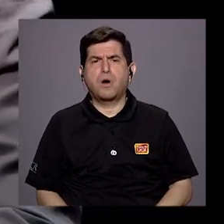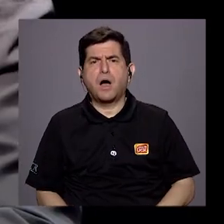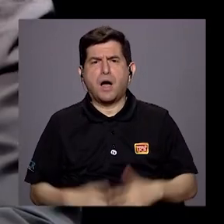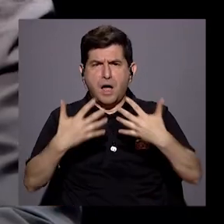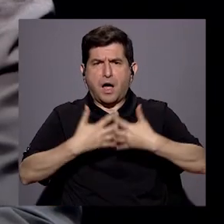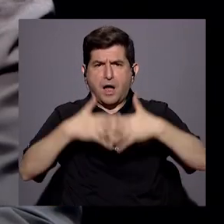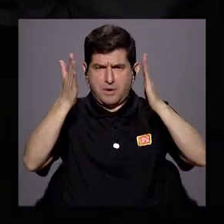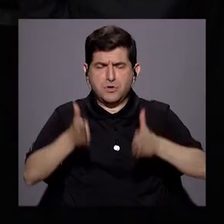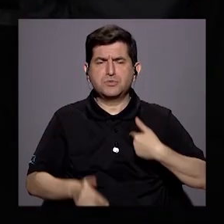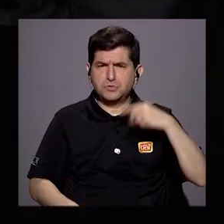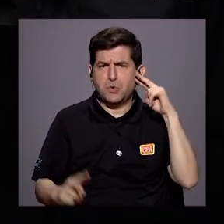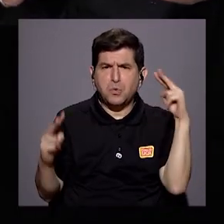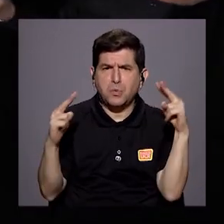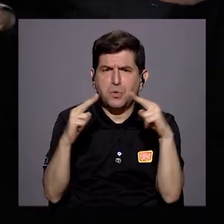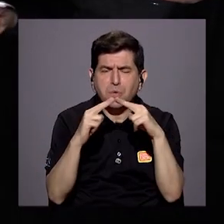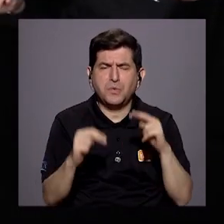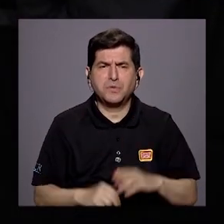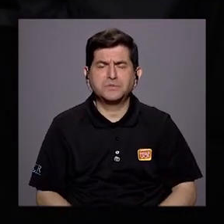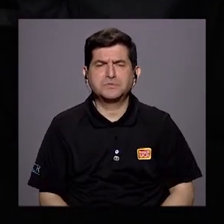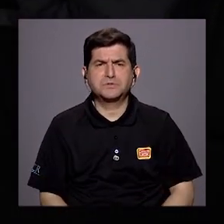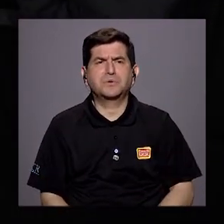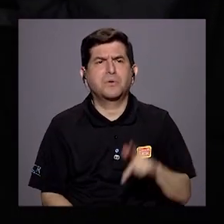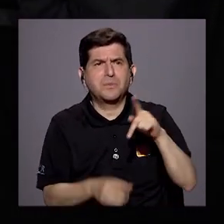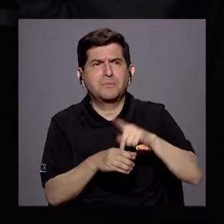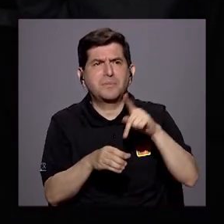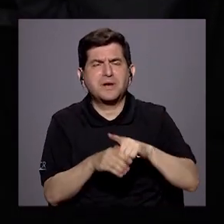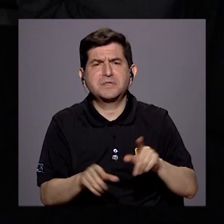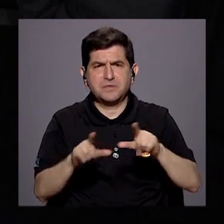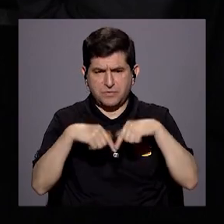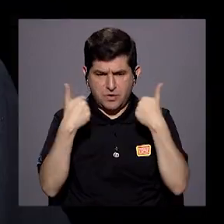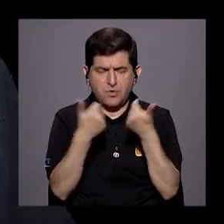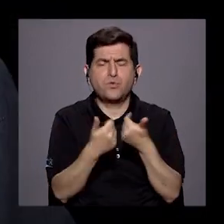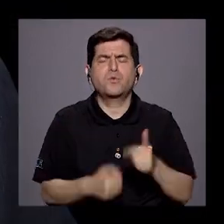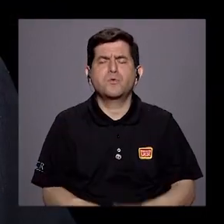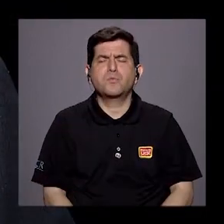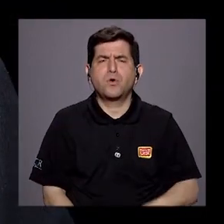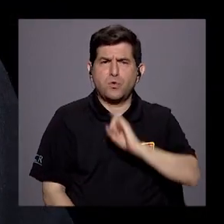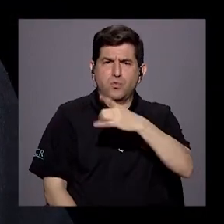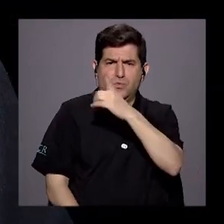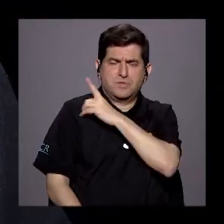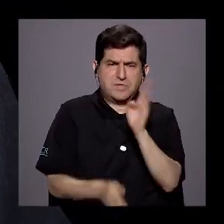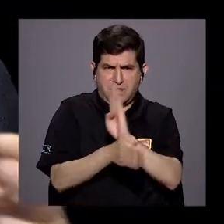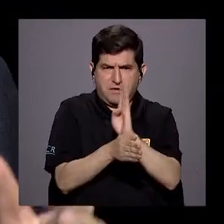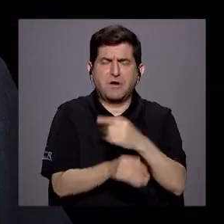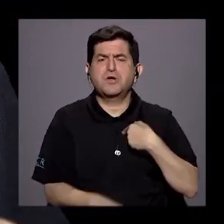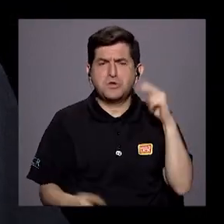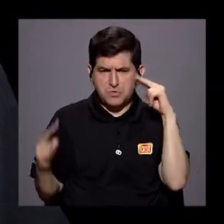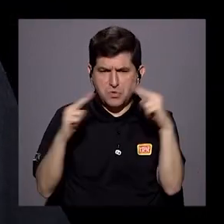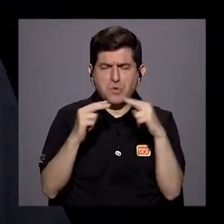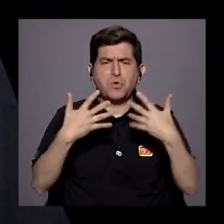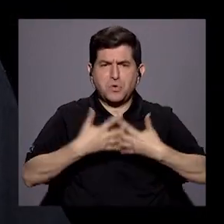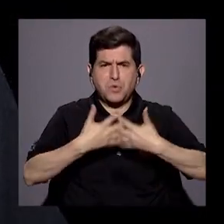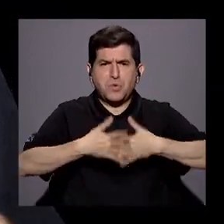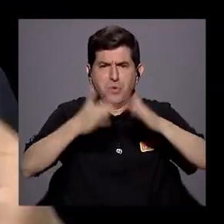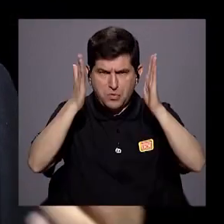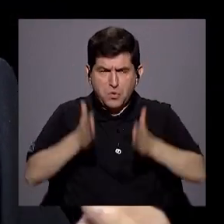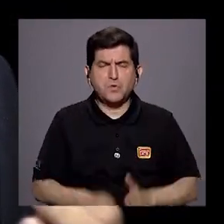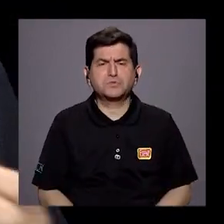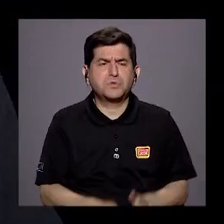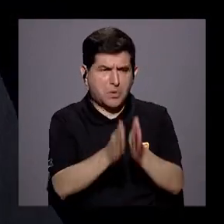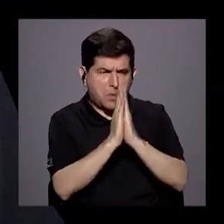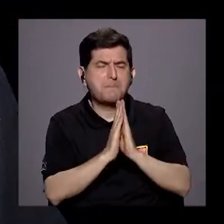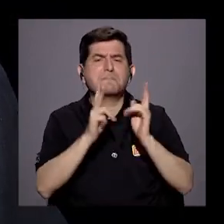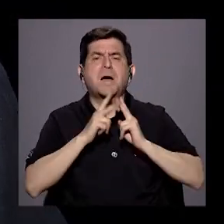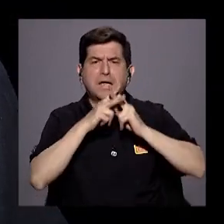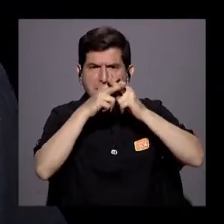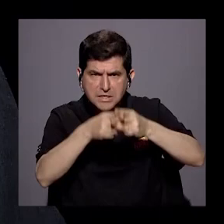conozco, por ejemplo, yo participo en una directiva de un banco y entonces conozco muchos empresarios que hacen solicitudes de